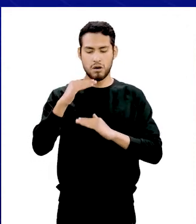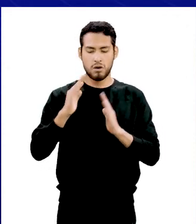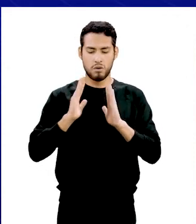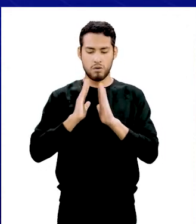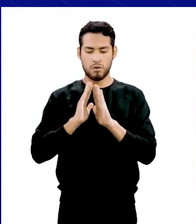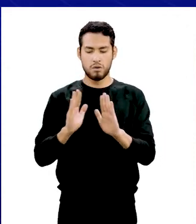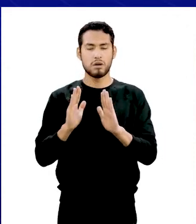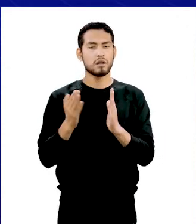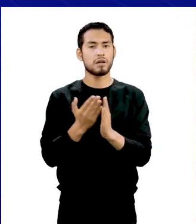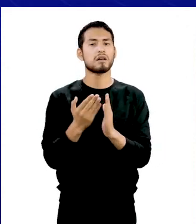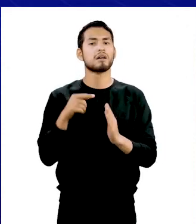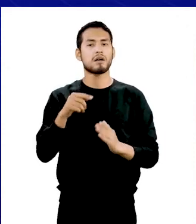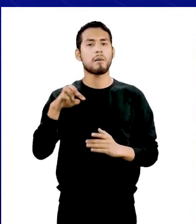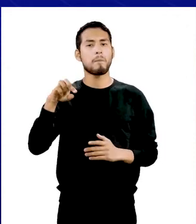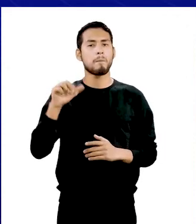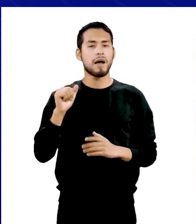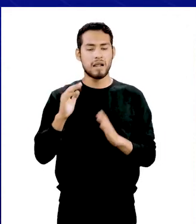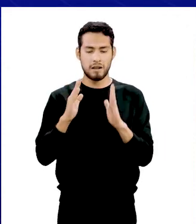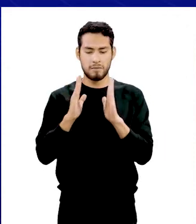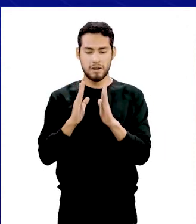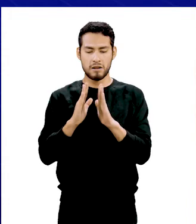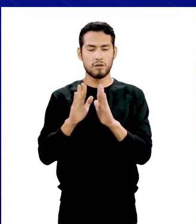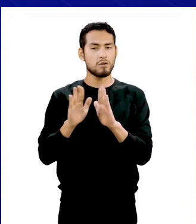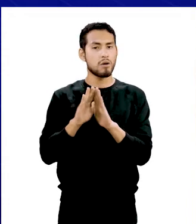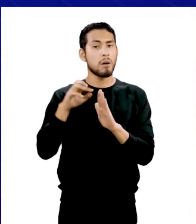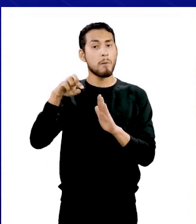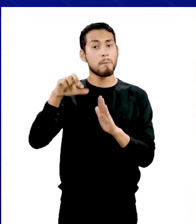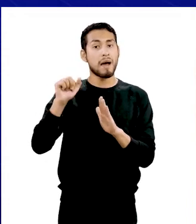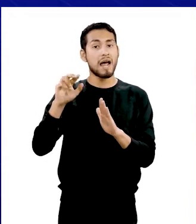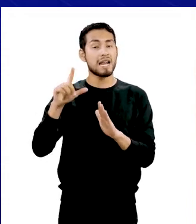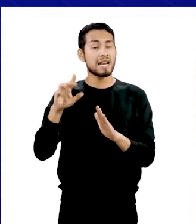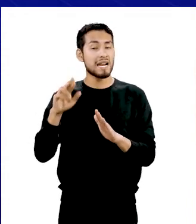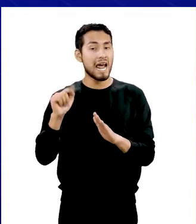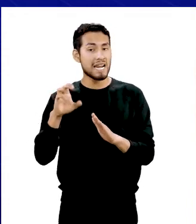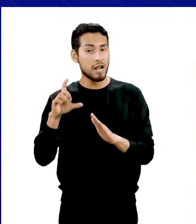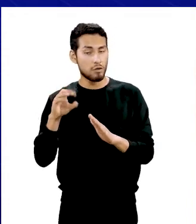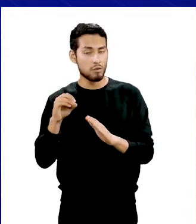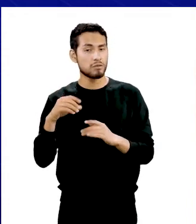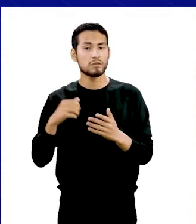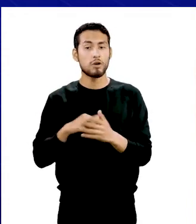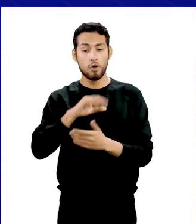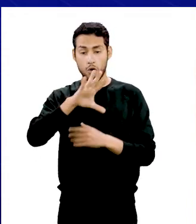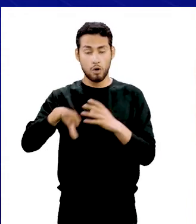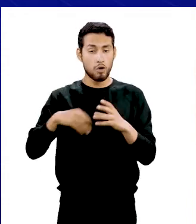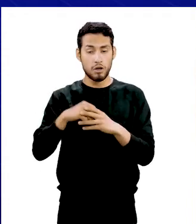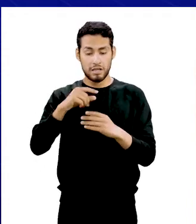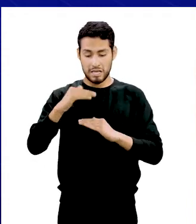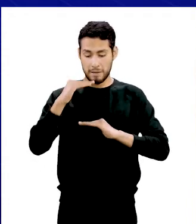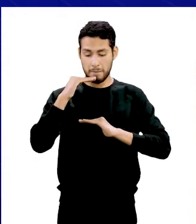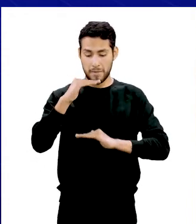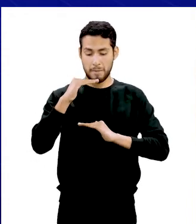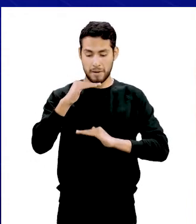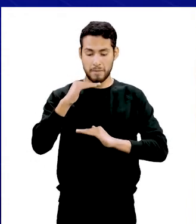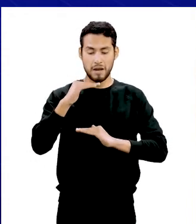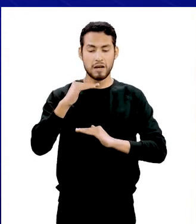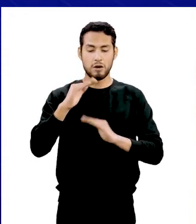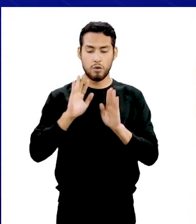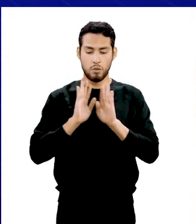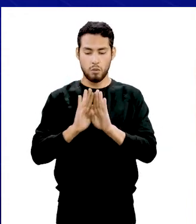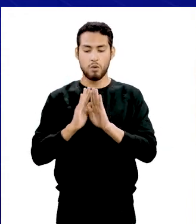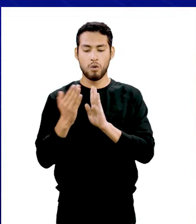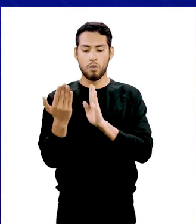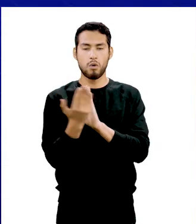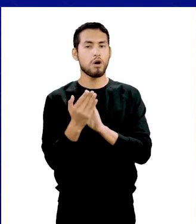las bases, que son paralelogramos. Cabe recalcar que todas las secciones del prisma paralelas a las bases